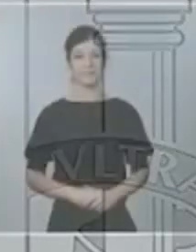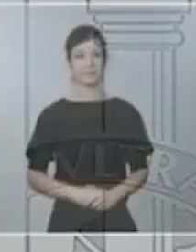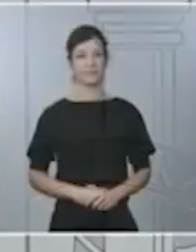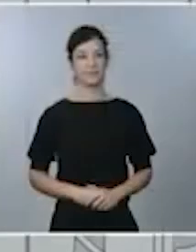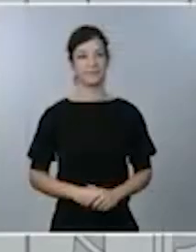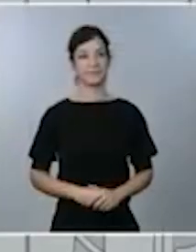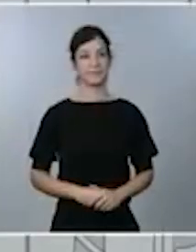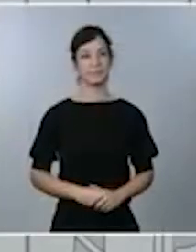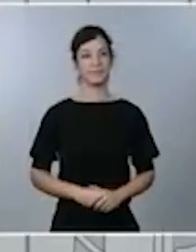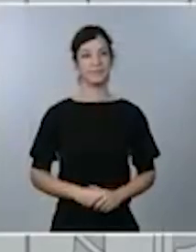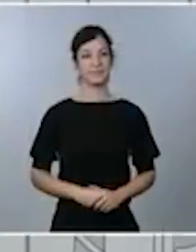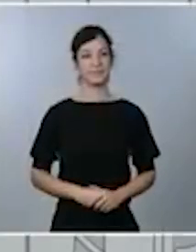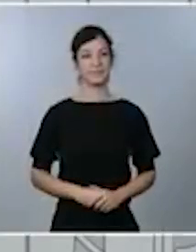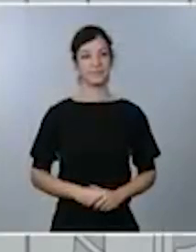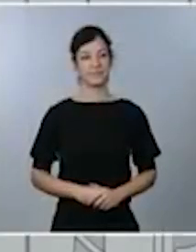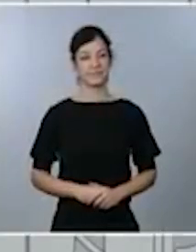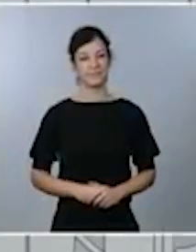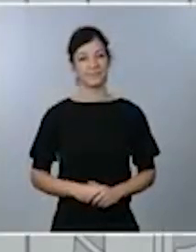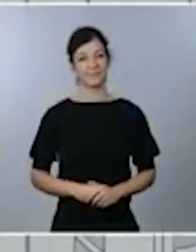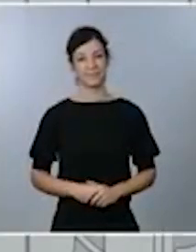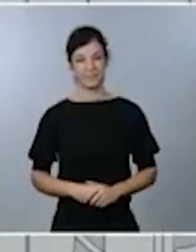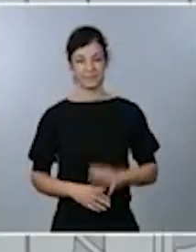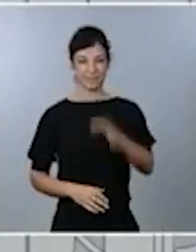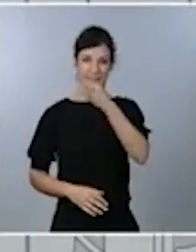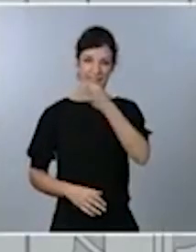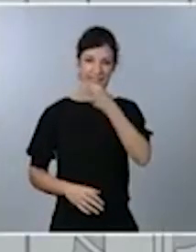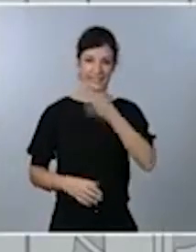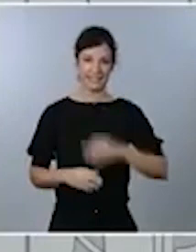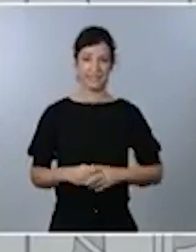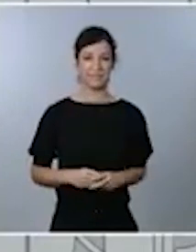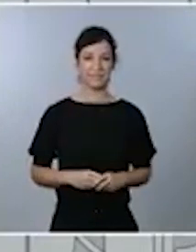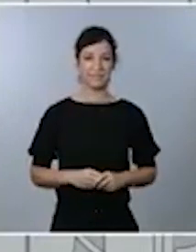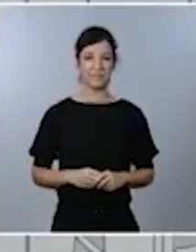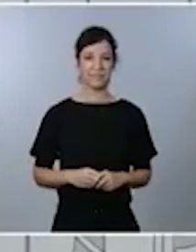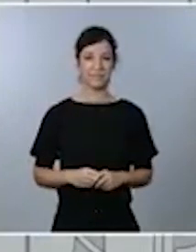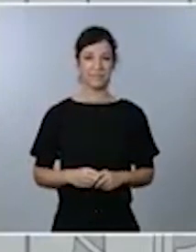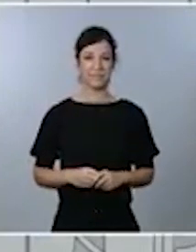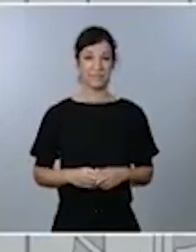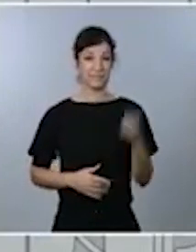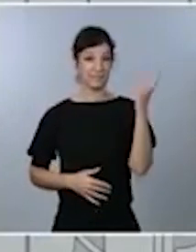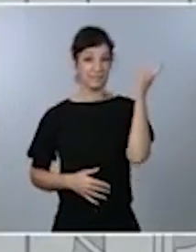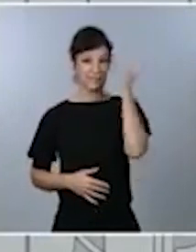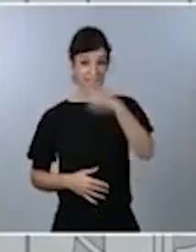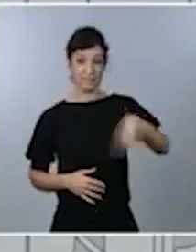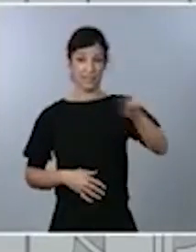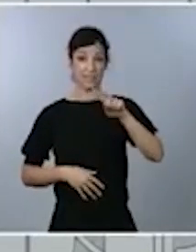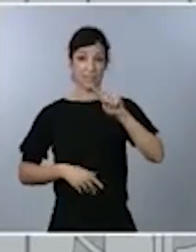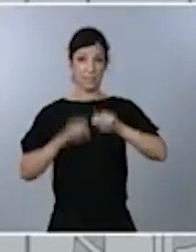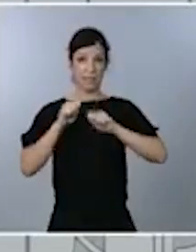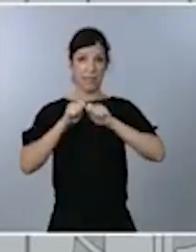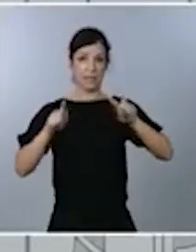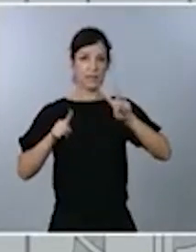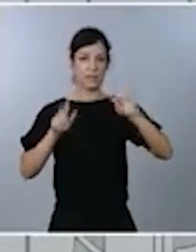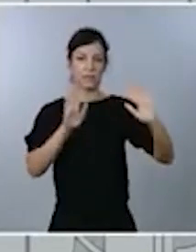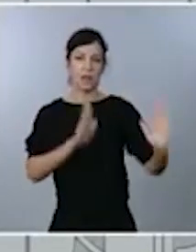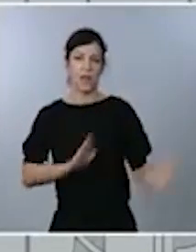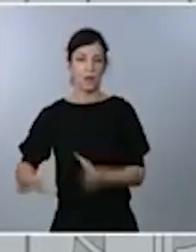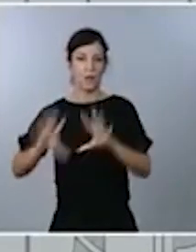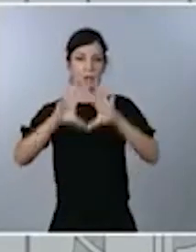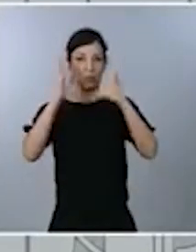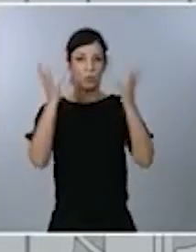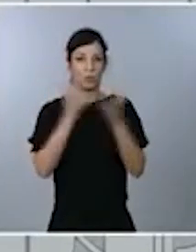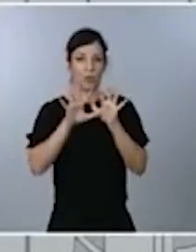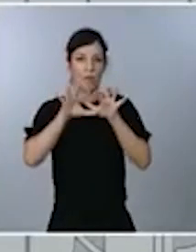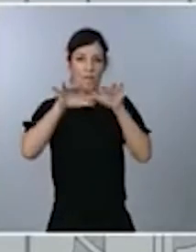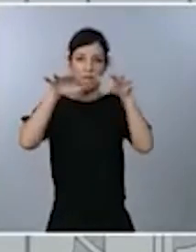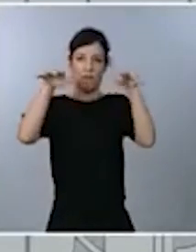Buenas tardes. Como saben, la segunda ola de la pandemia se está extendiendo por todo el mundo. Las cifras oficiales